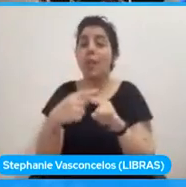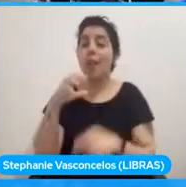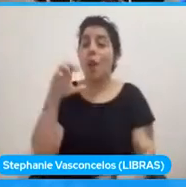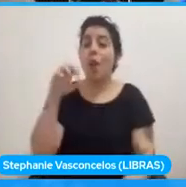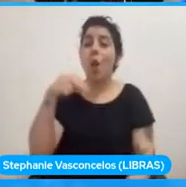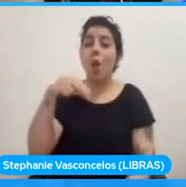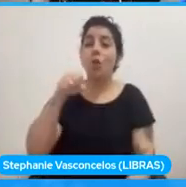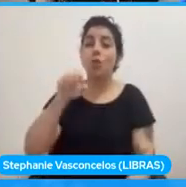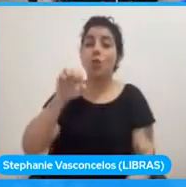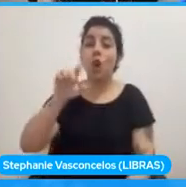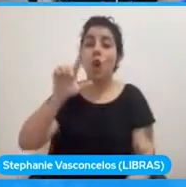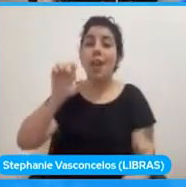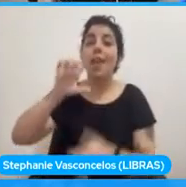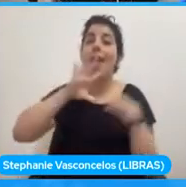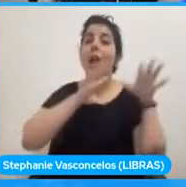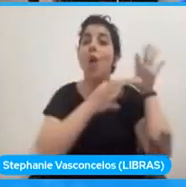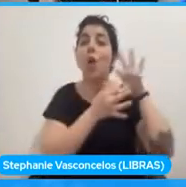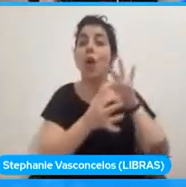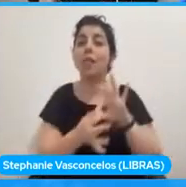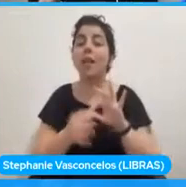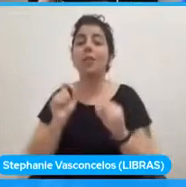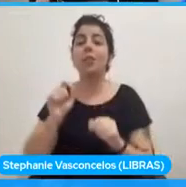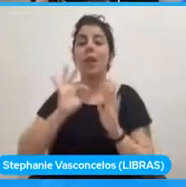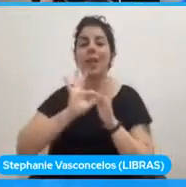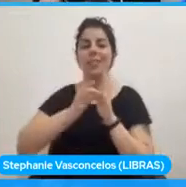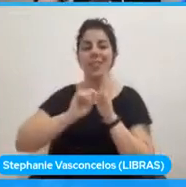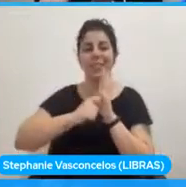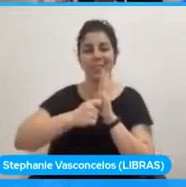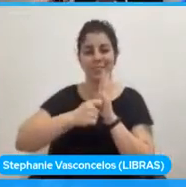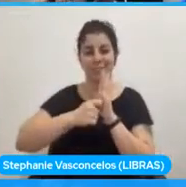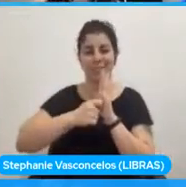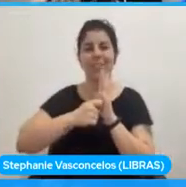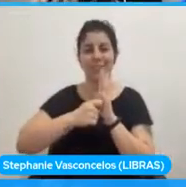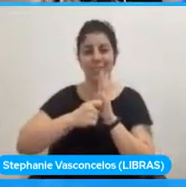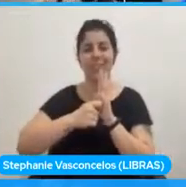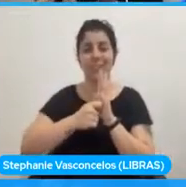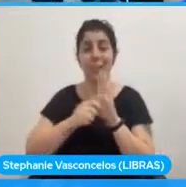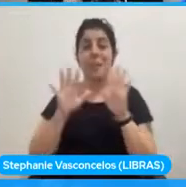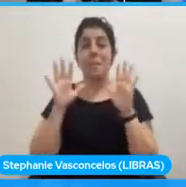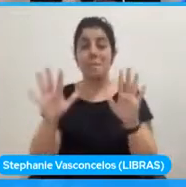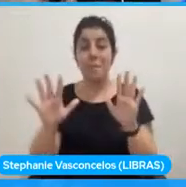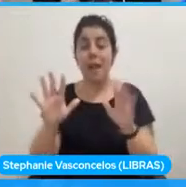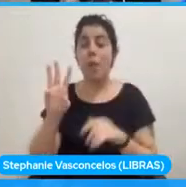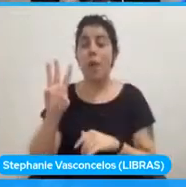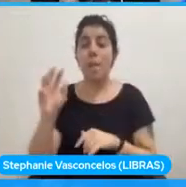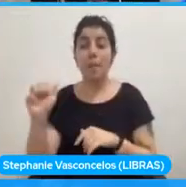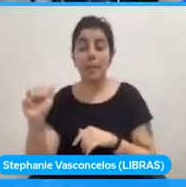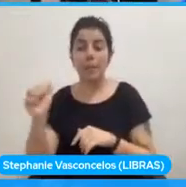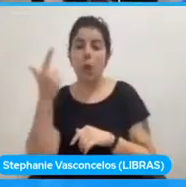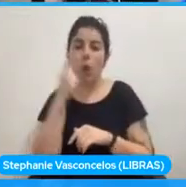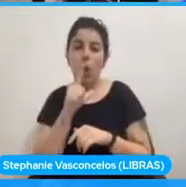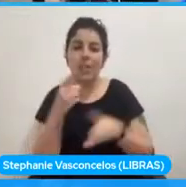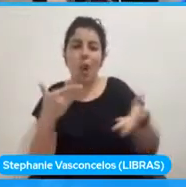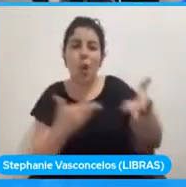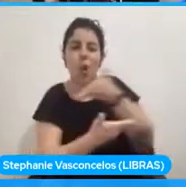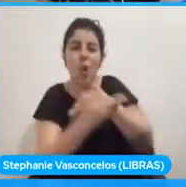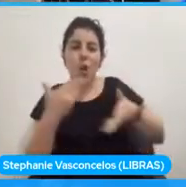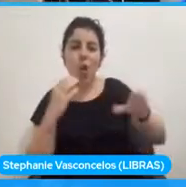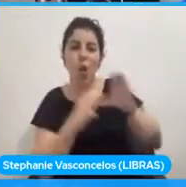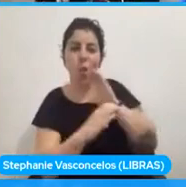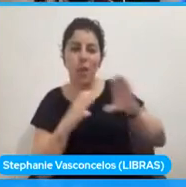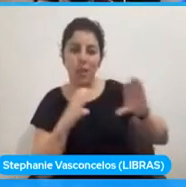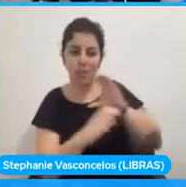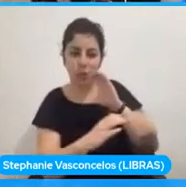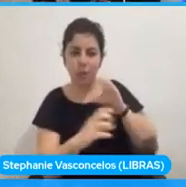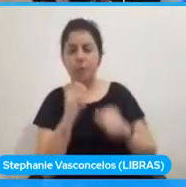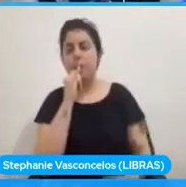contexto de JavaScript. Pero, pero, como WebAssembly tiene acceso a comunicarse con JavaScript, esos errores podemos